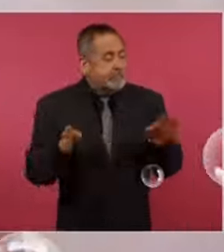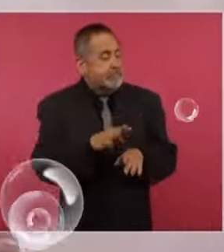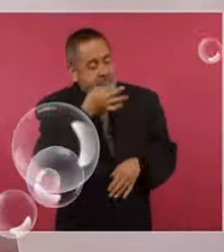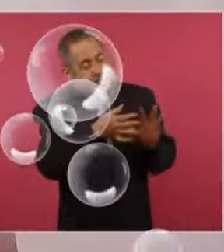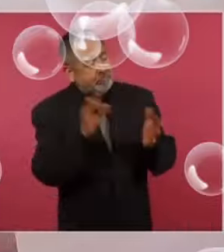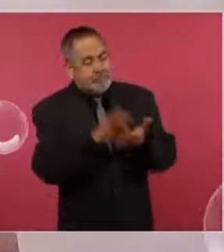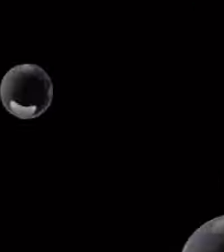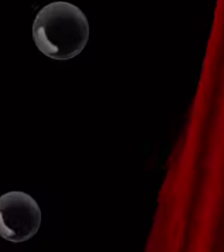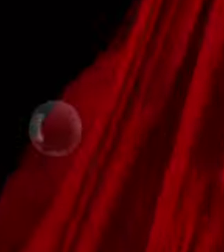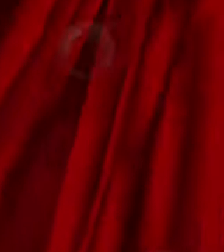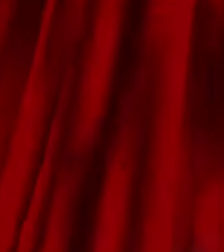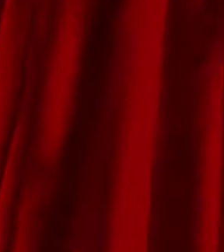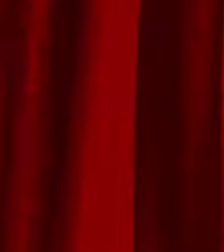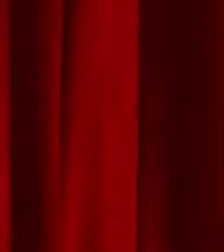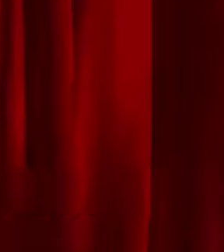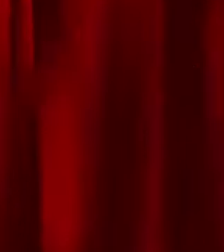no les dio.